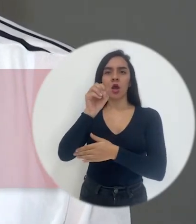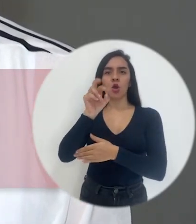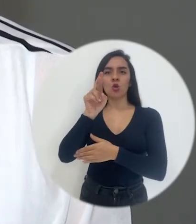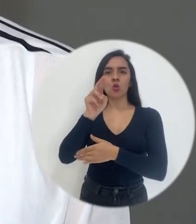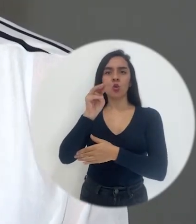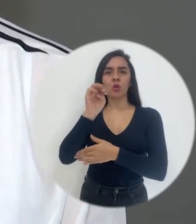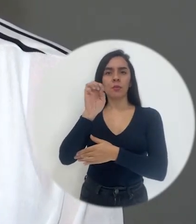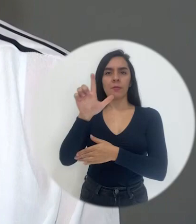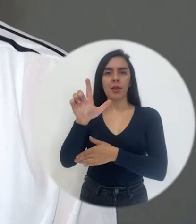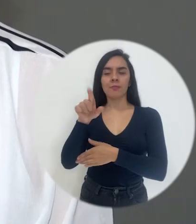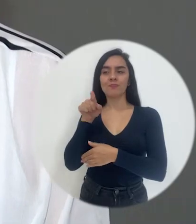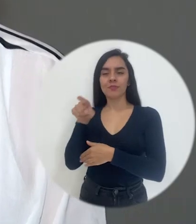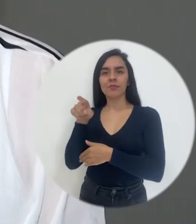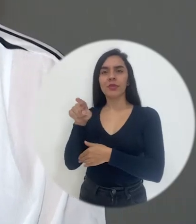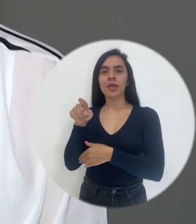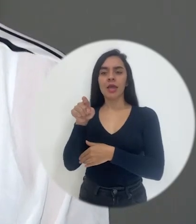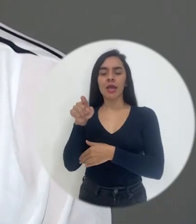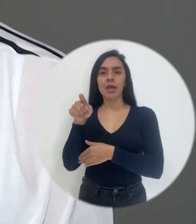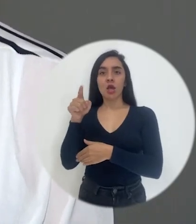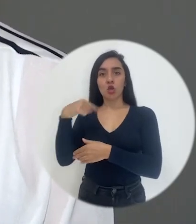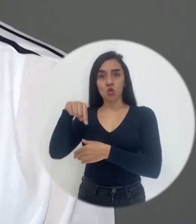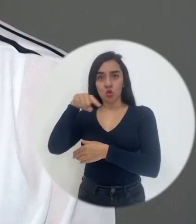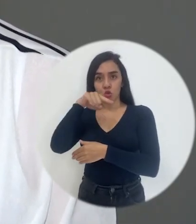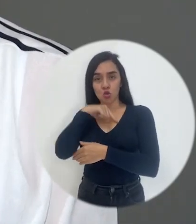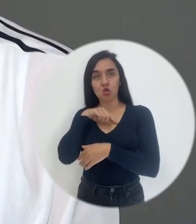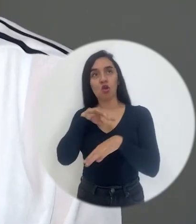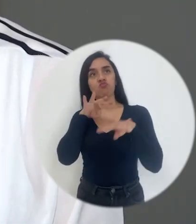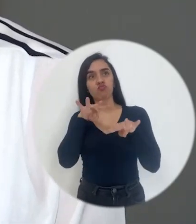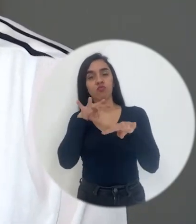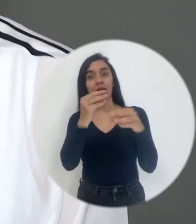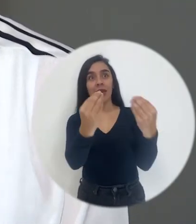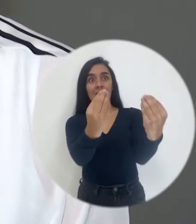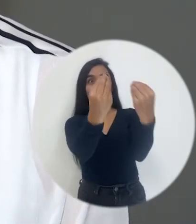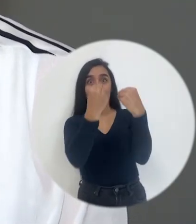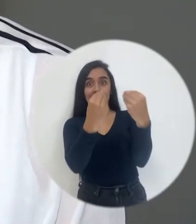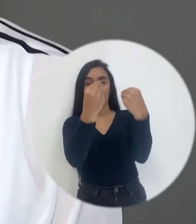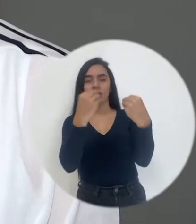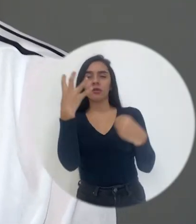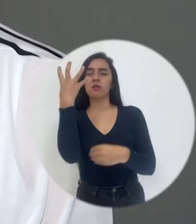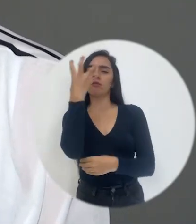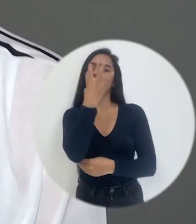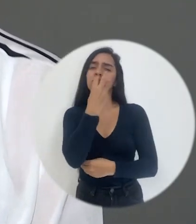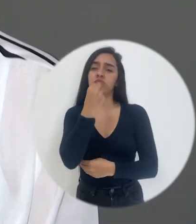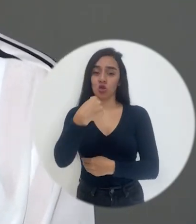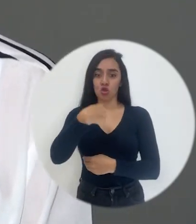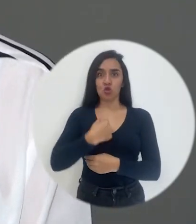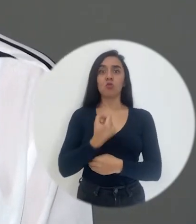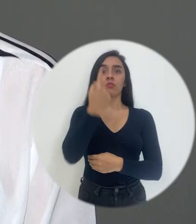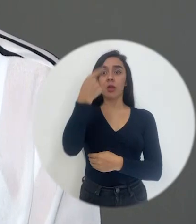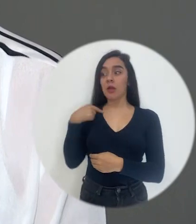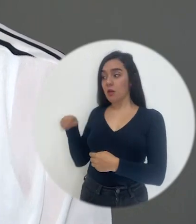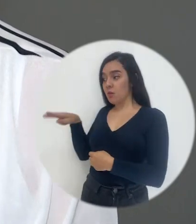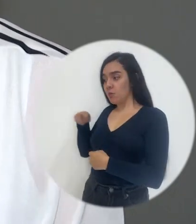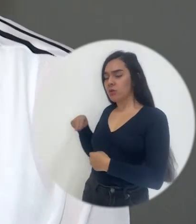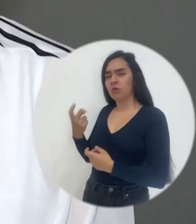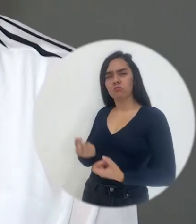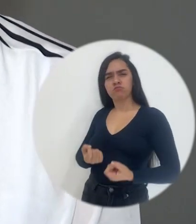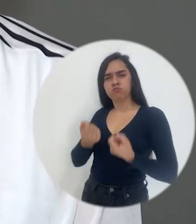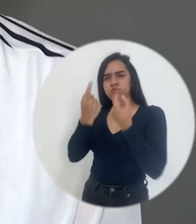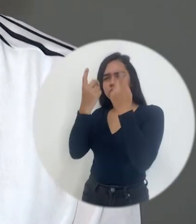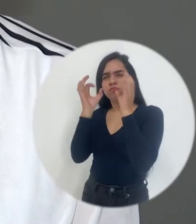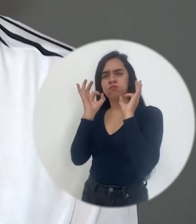la enseñanza era realmente preciosa. Yo la entendí muy bien y todos mis compañeros entendíamos muy bien